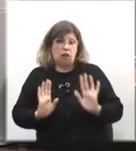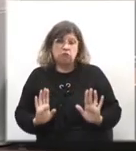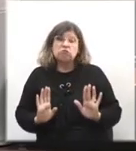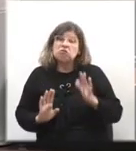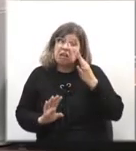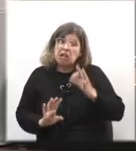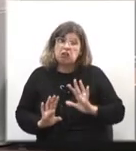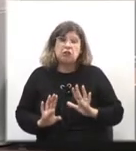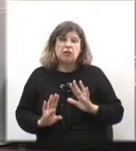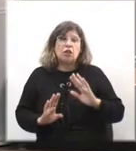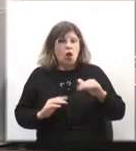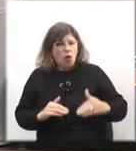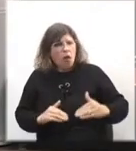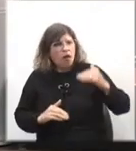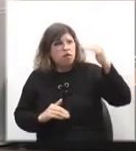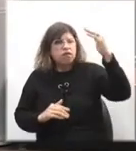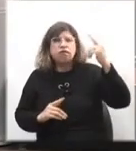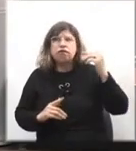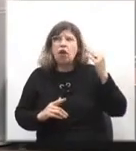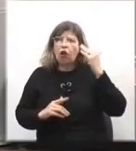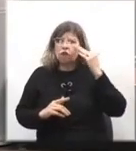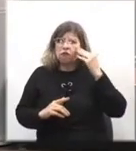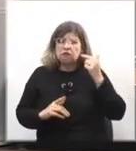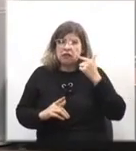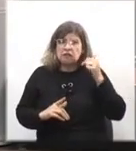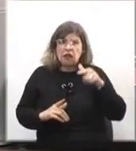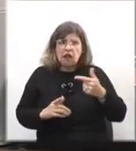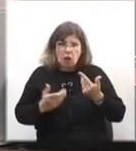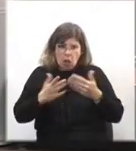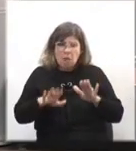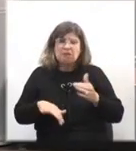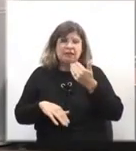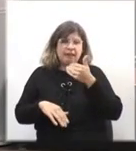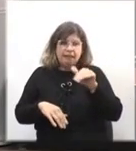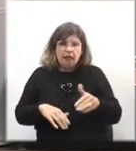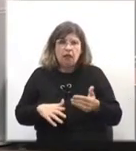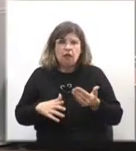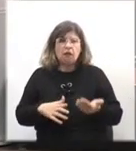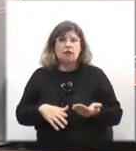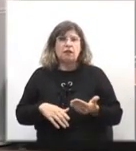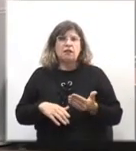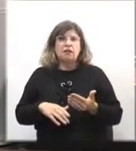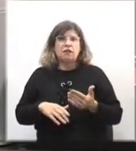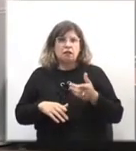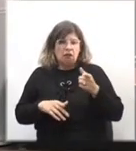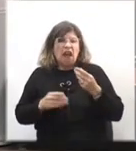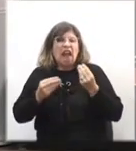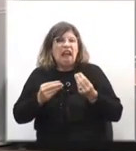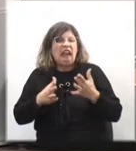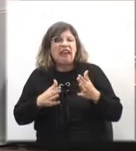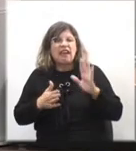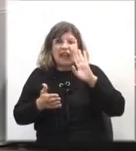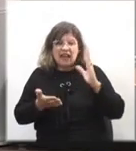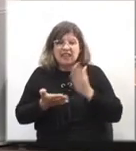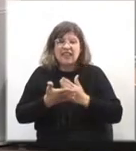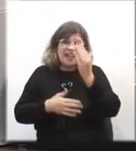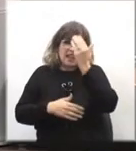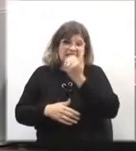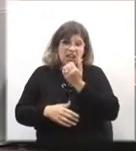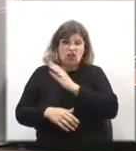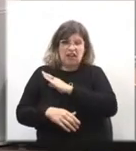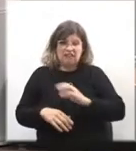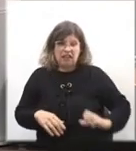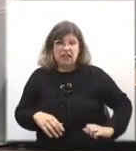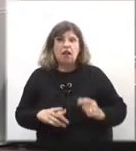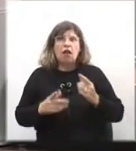Cuando fui más grande y comencé a tomar conciencia, cuando comencé a entender lo que era la dictadura y el terrorismo de Estado, cuando